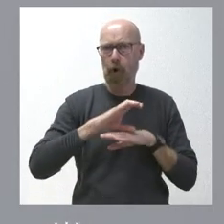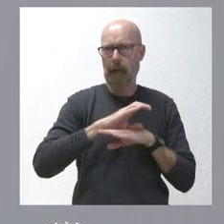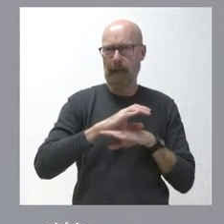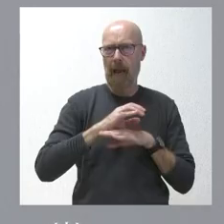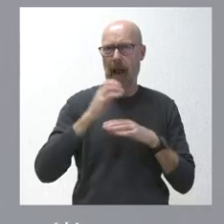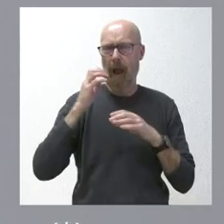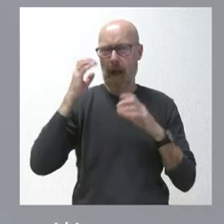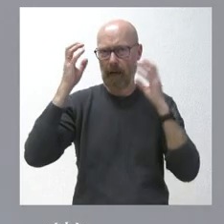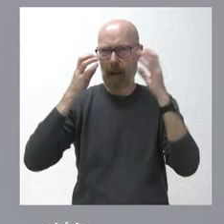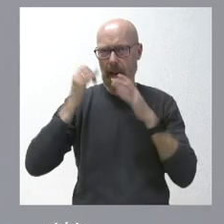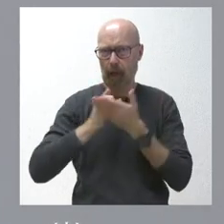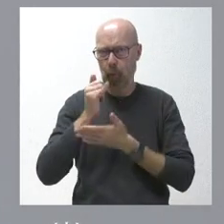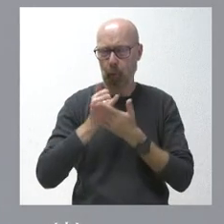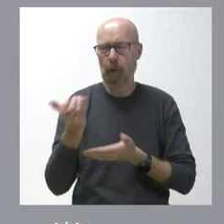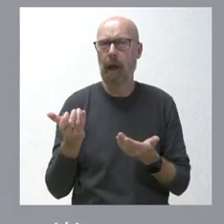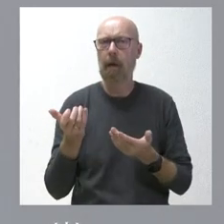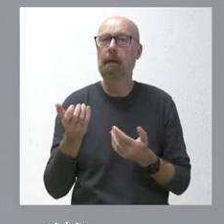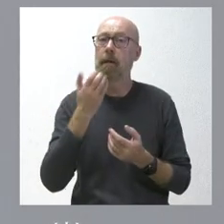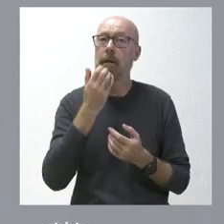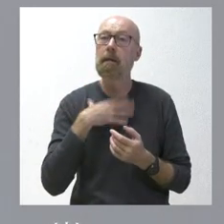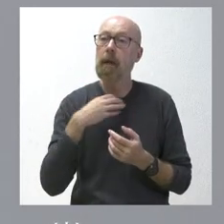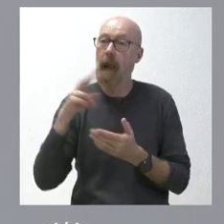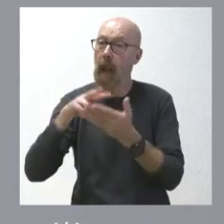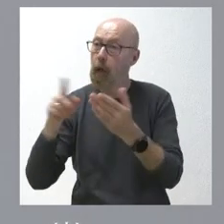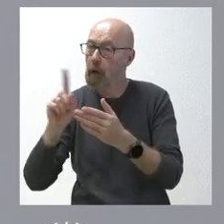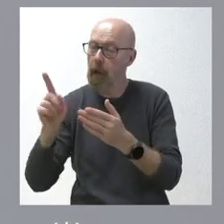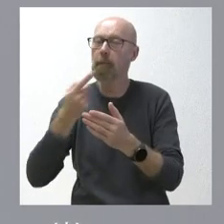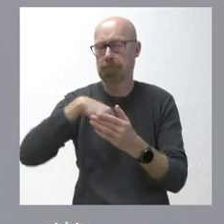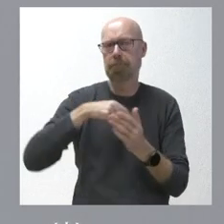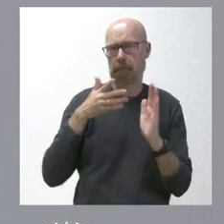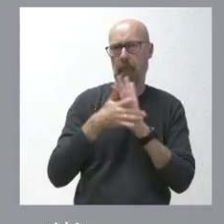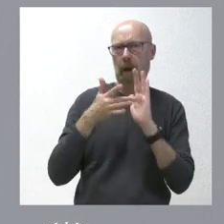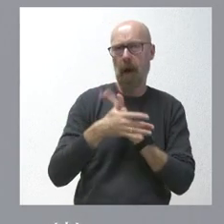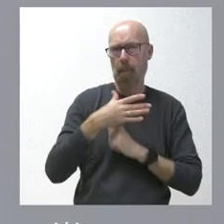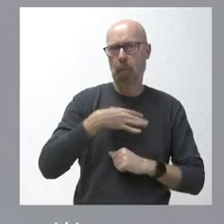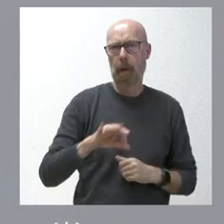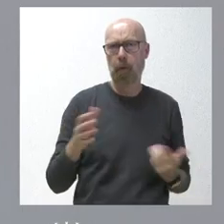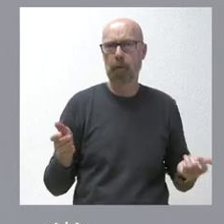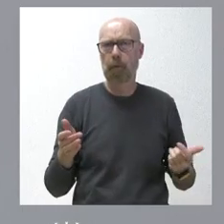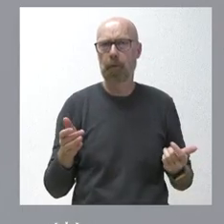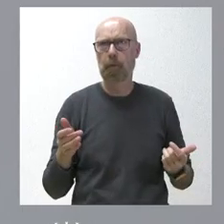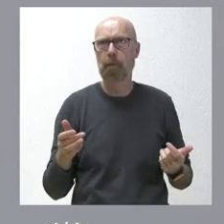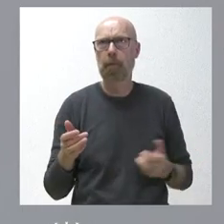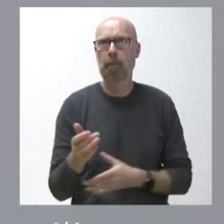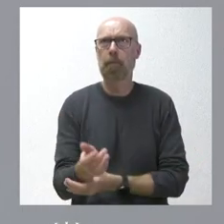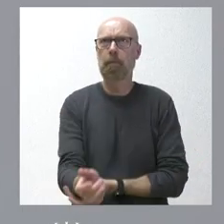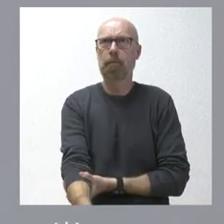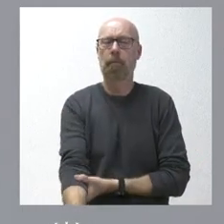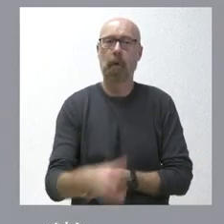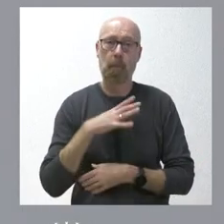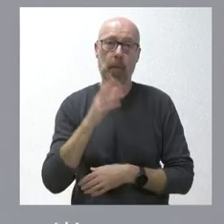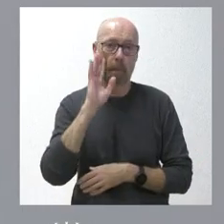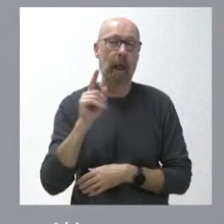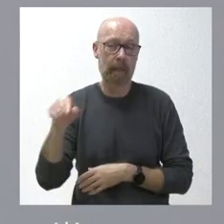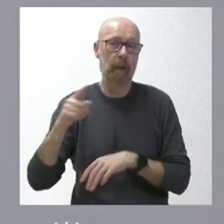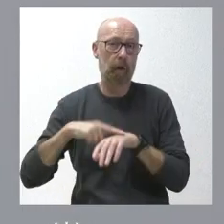explicárselo si es que no lo han podido leer, como parece, y han dedicado, como es evidente, más